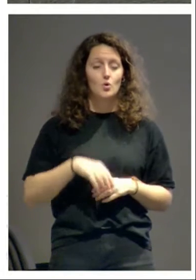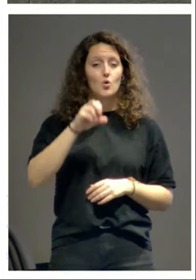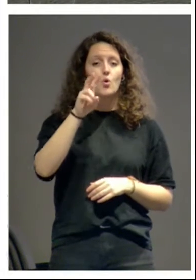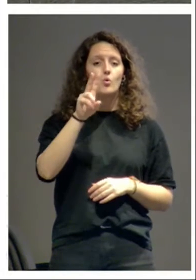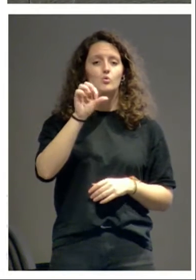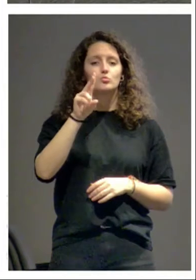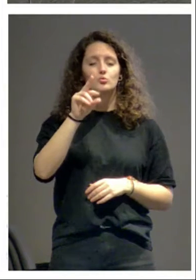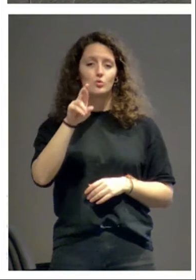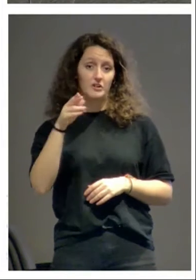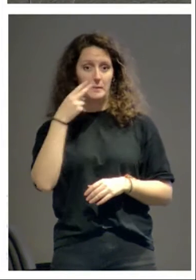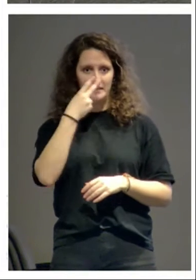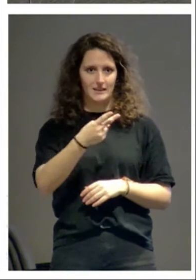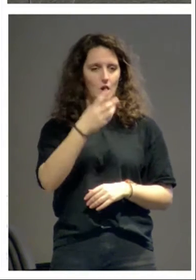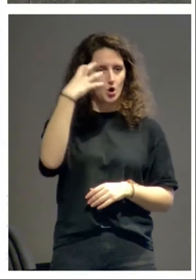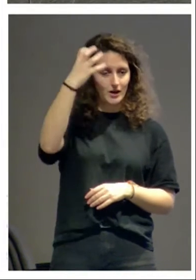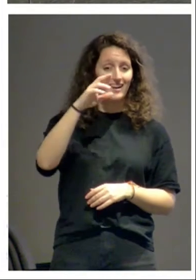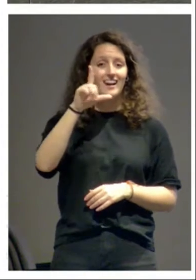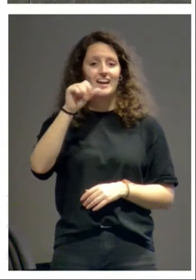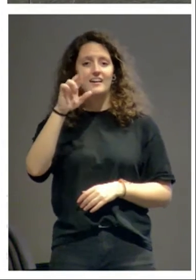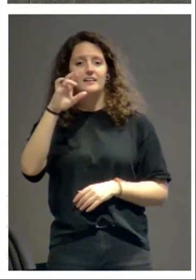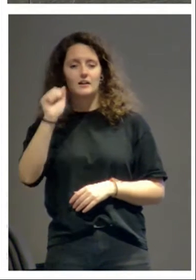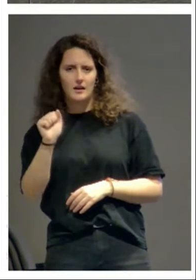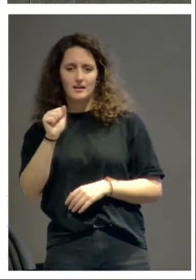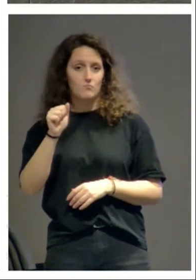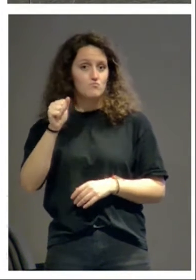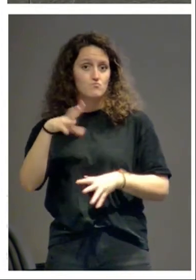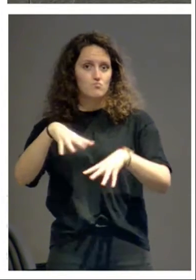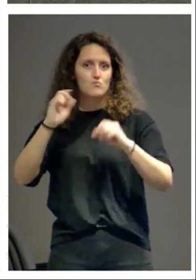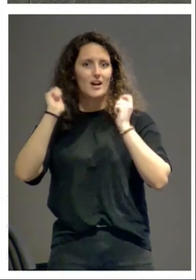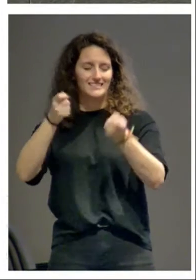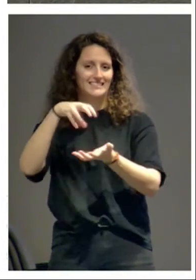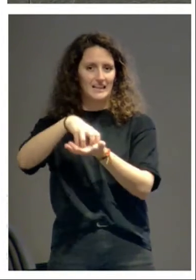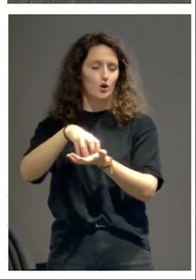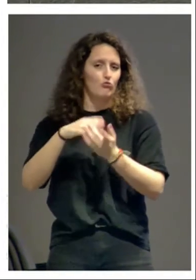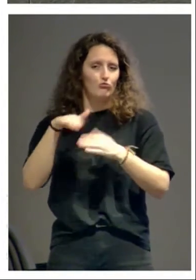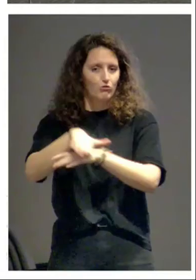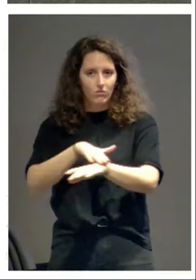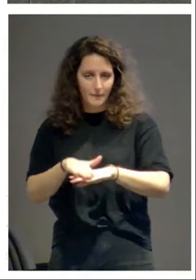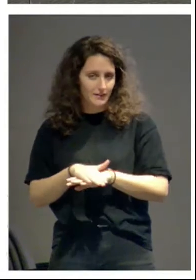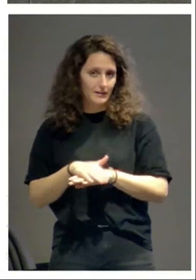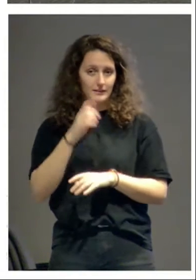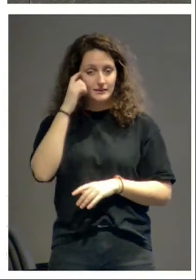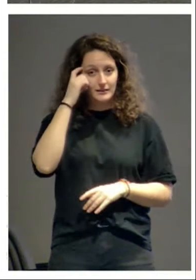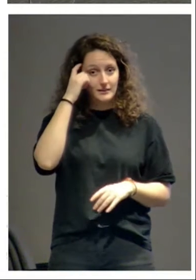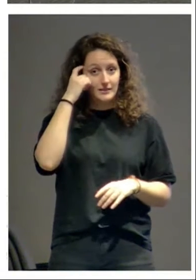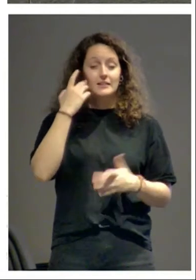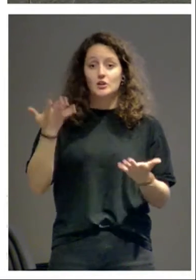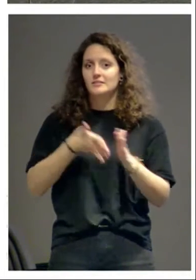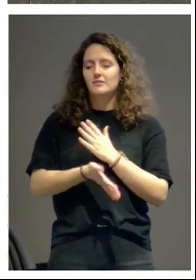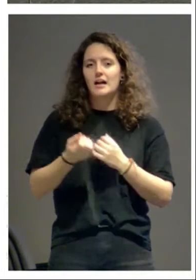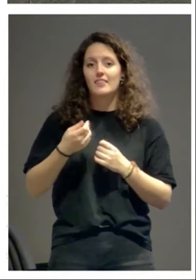los reyes. Leire era el monasterio fundamental. O sea que lo que conocemos de la